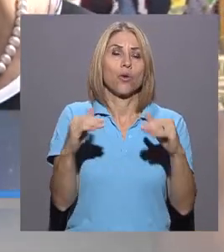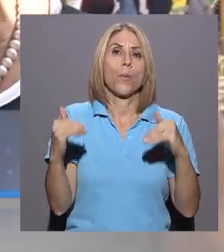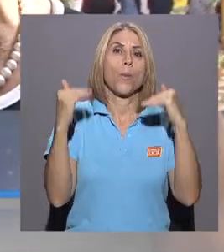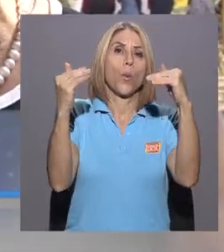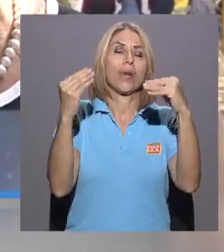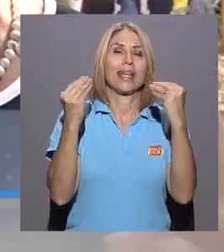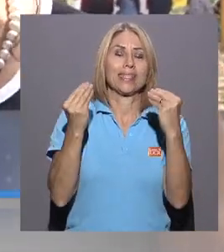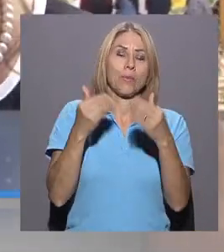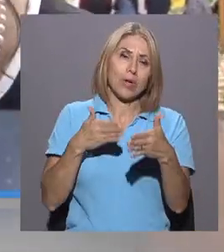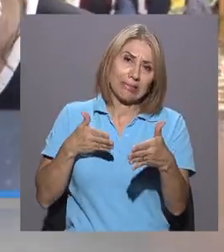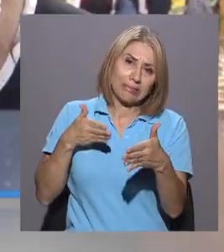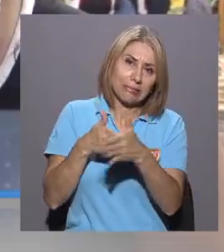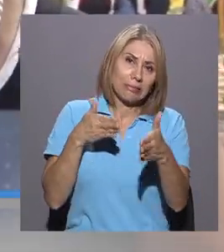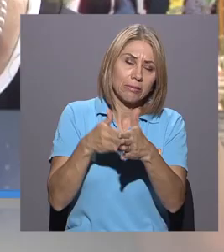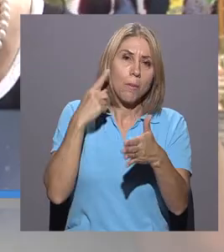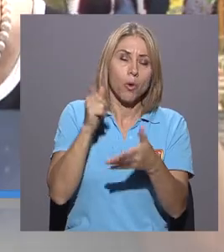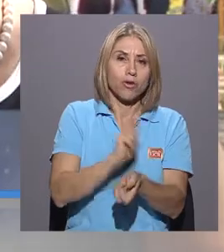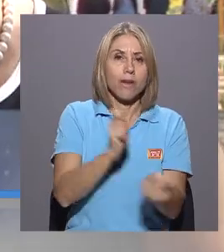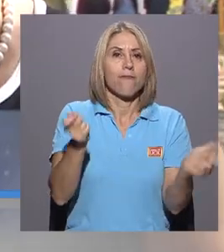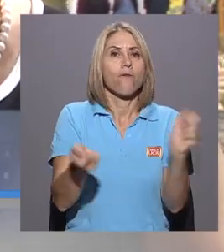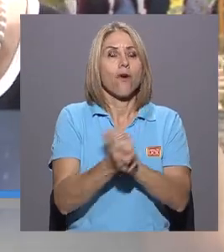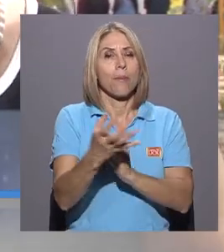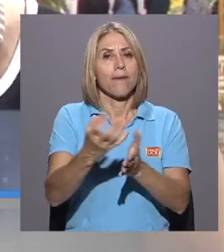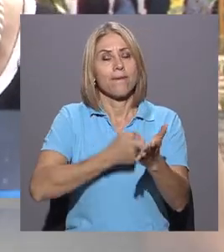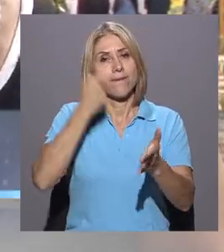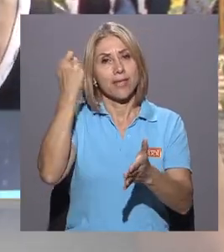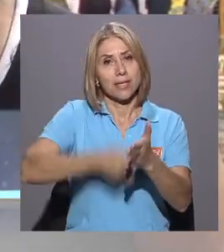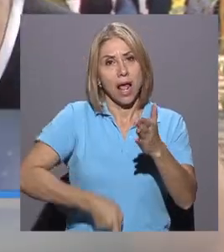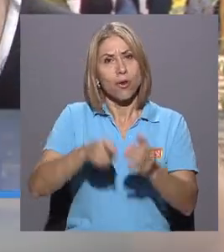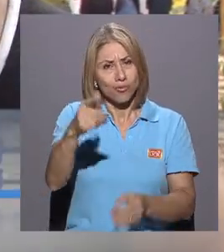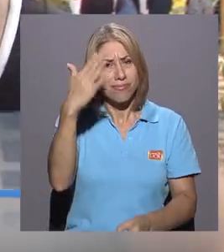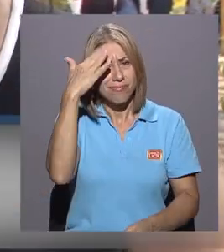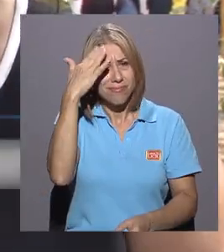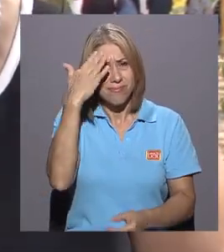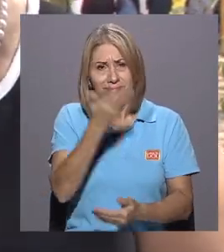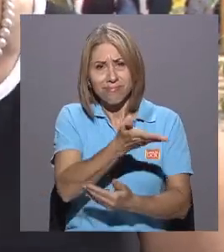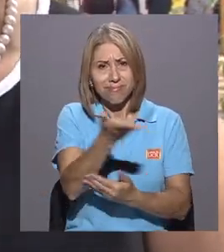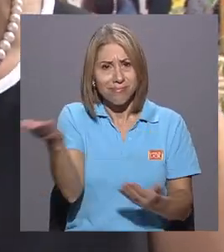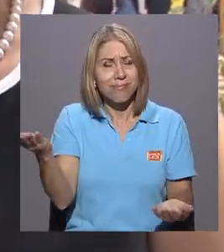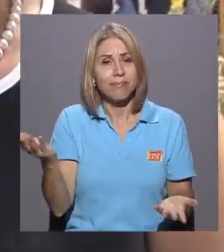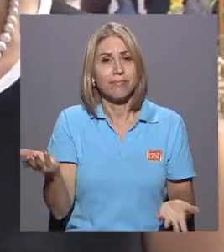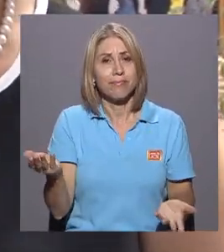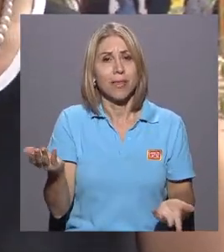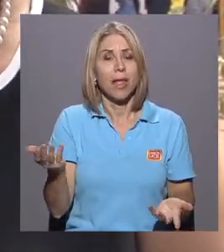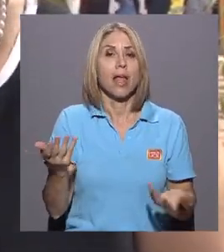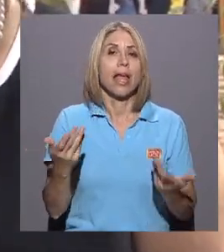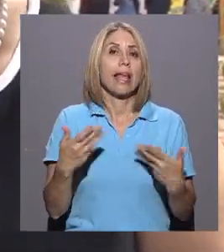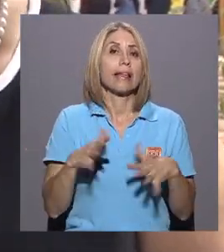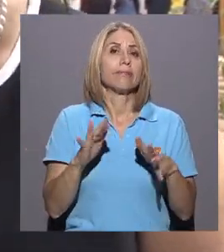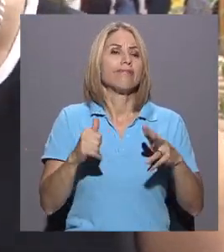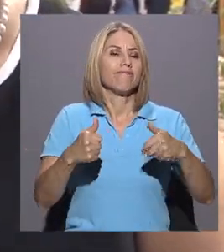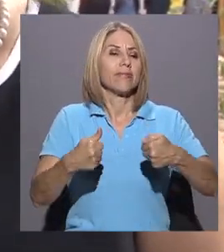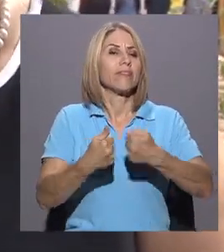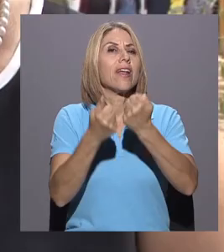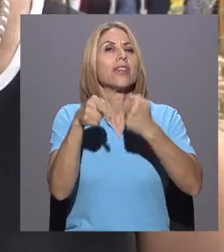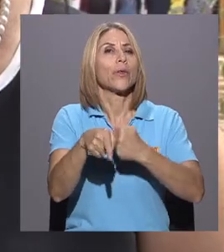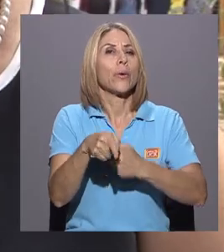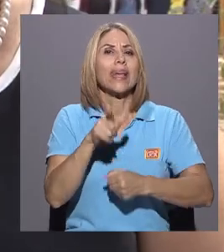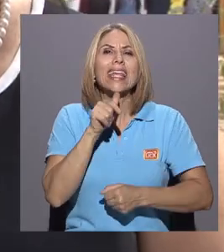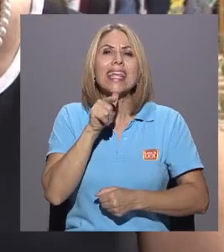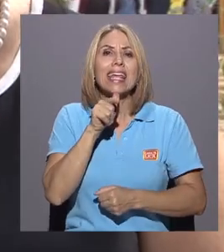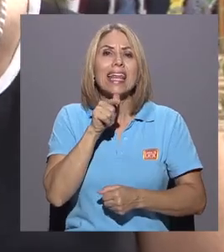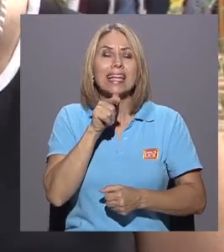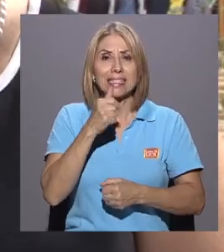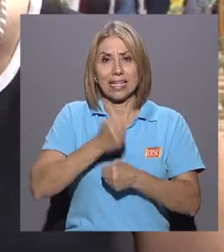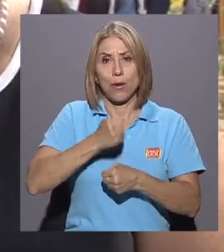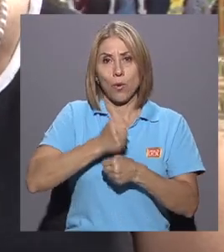por una reforma fiscal. Ustedes lo saben todos los ciudadanos de este país. Precisamente el reto de quienes estamos